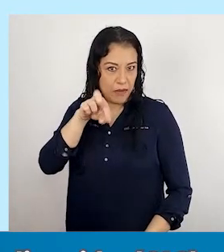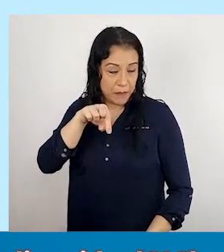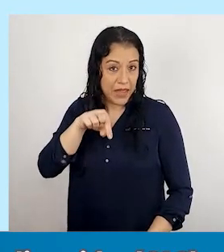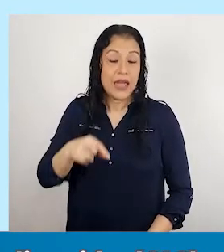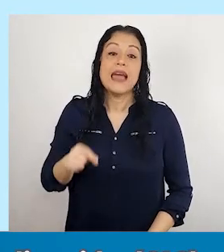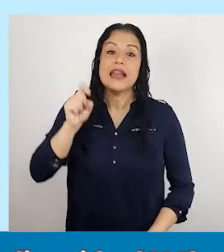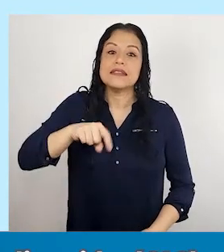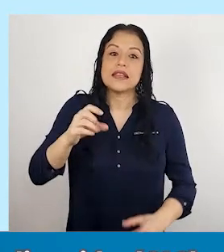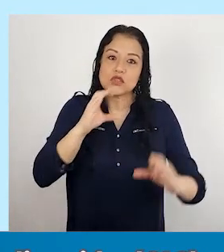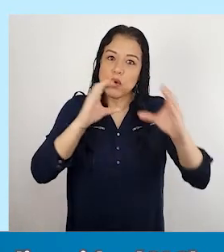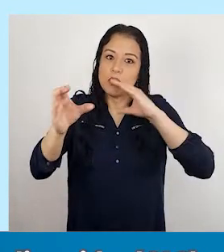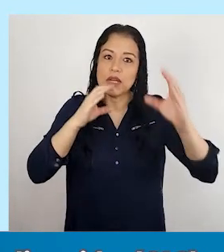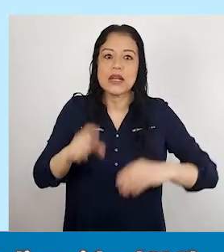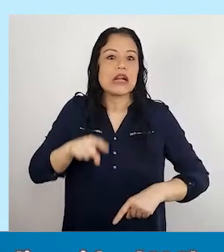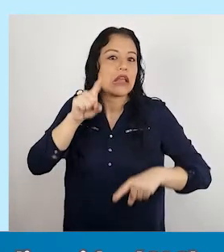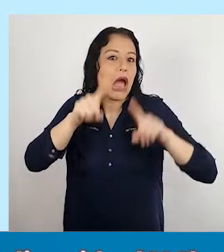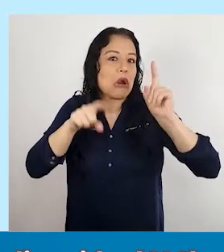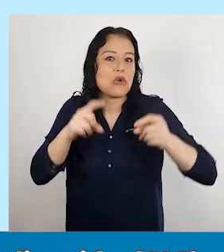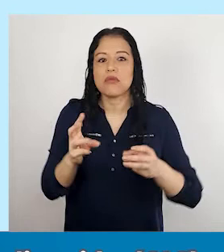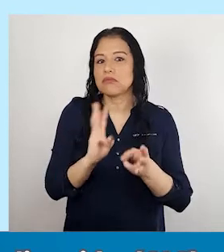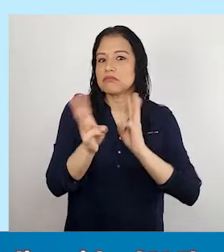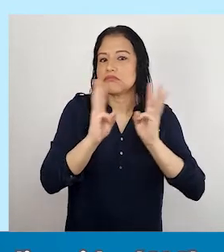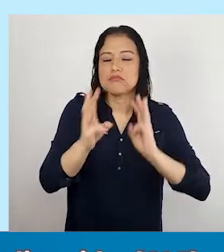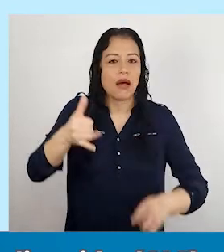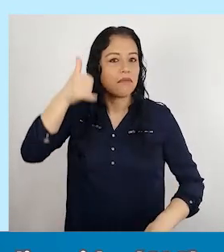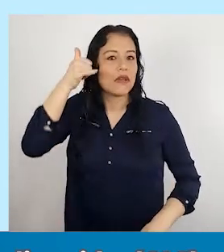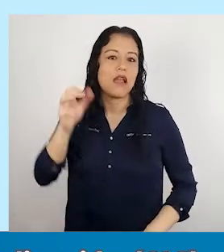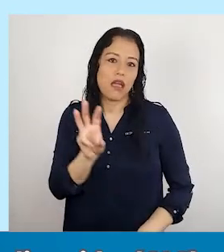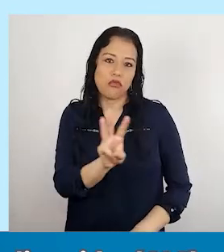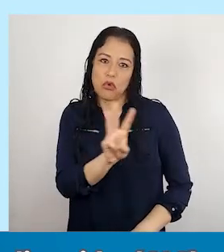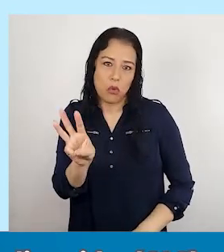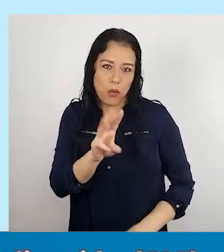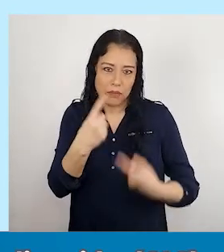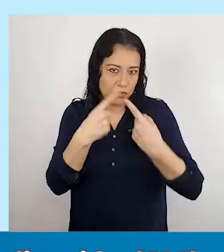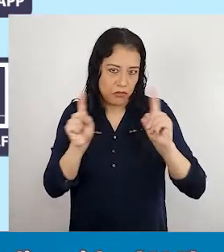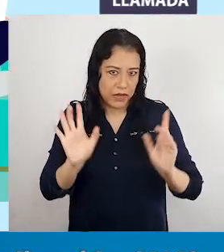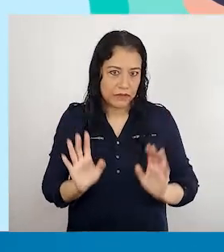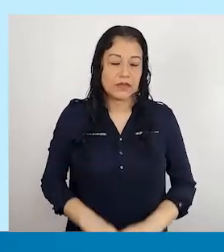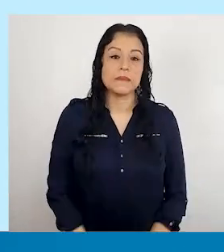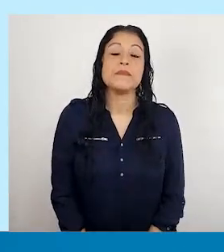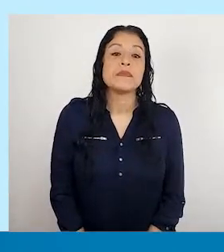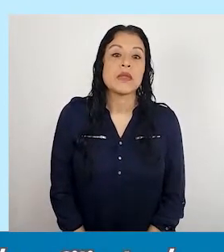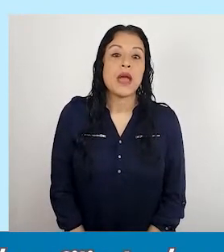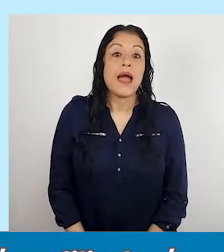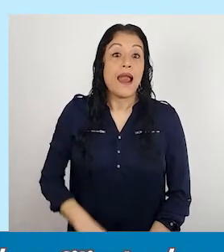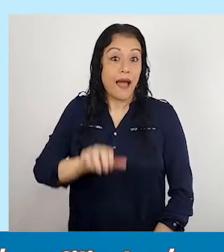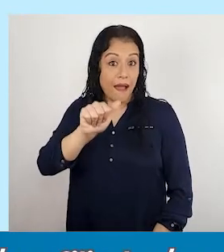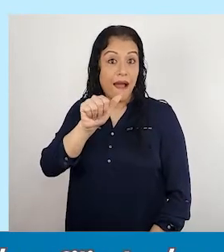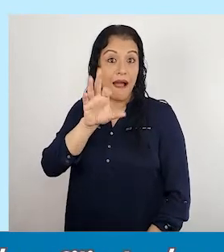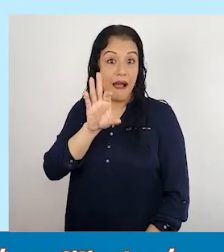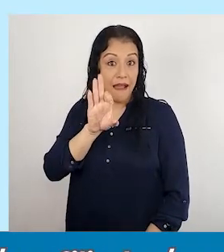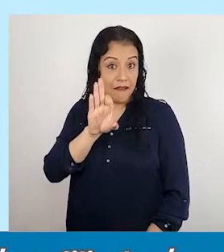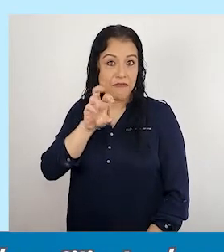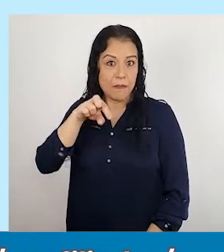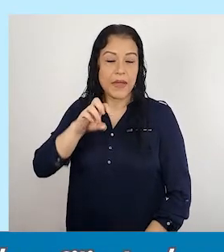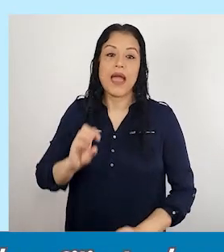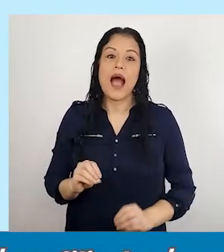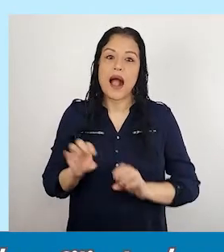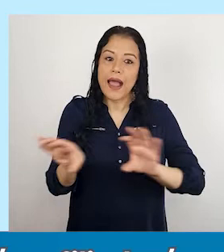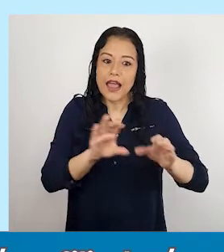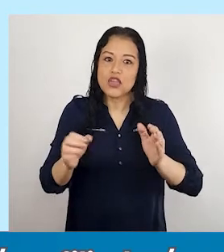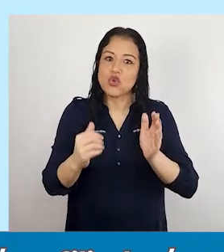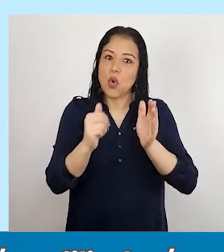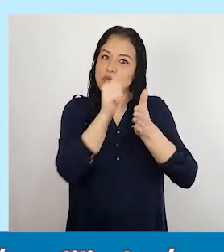deberás comunicarte a alguno de los canales establecidos por tu AFP. Las AFP han